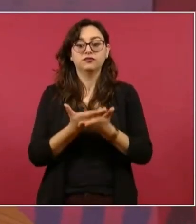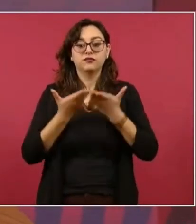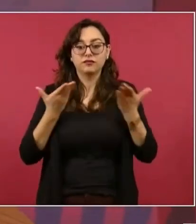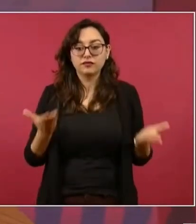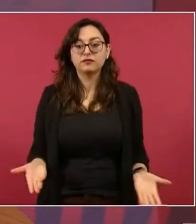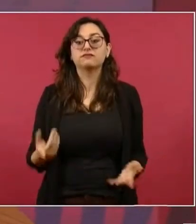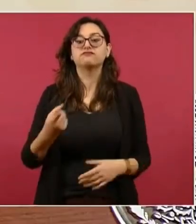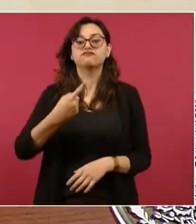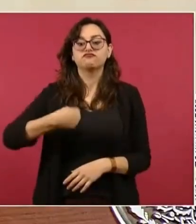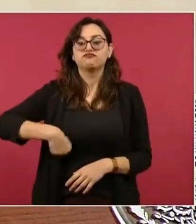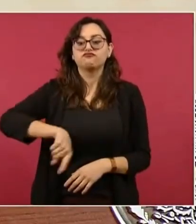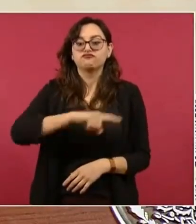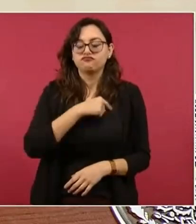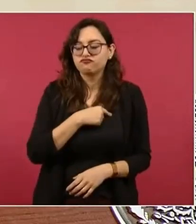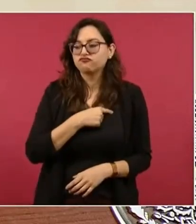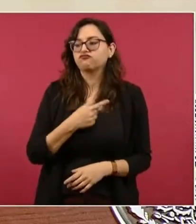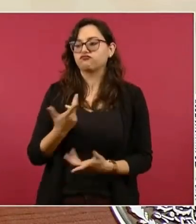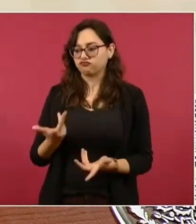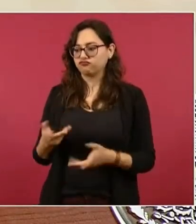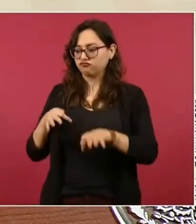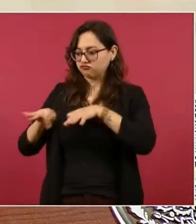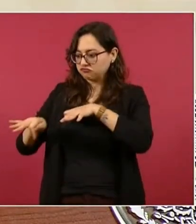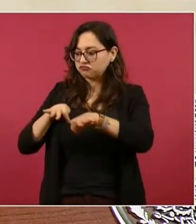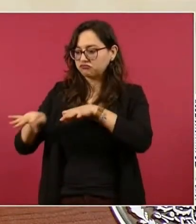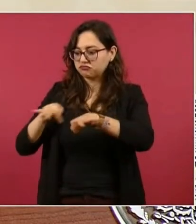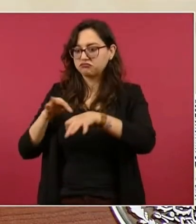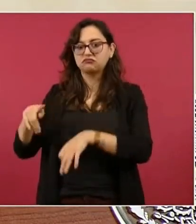de seis, ocho dólares por barril.